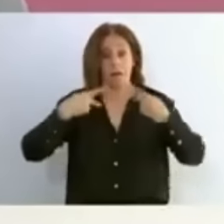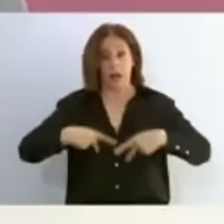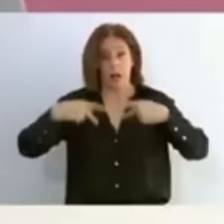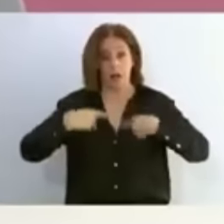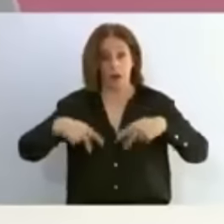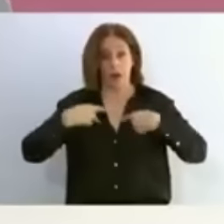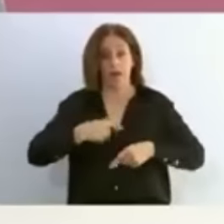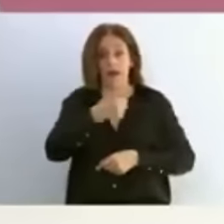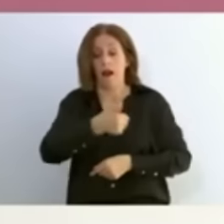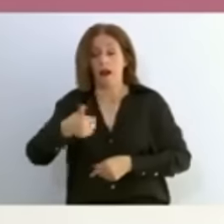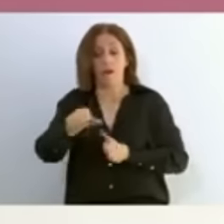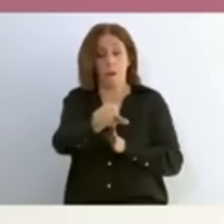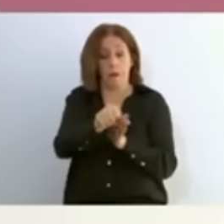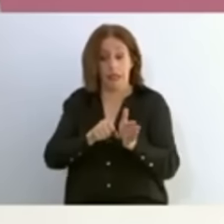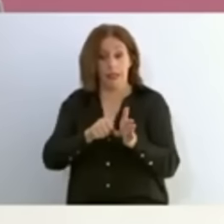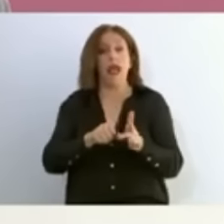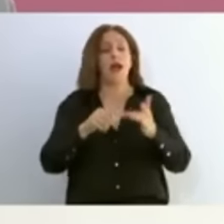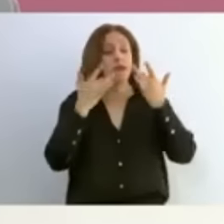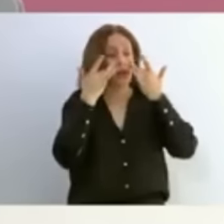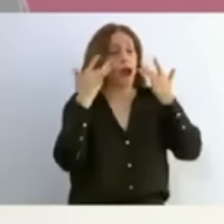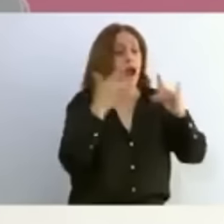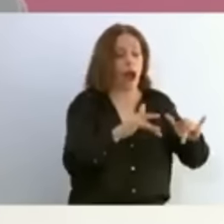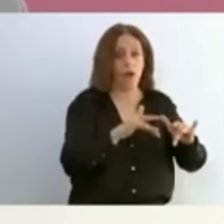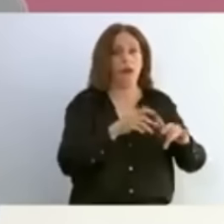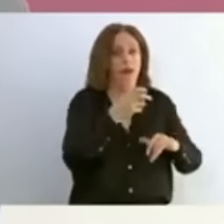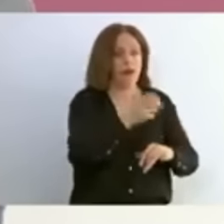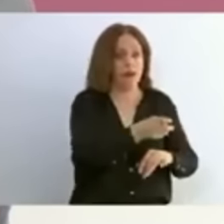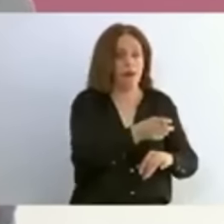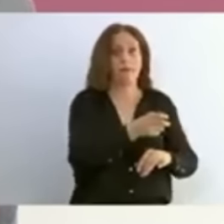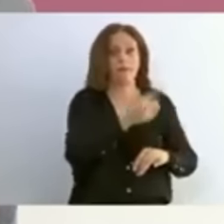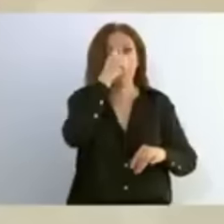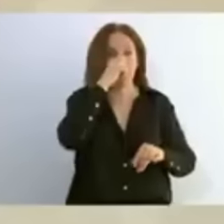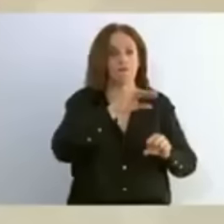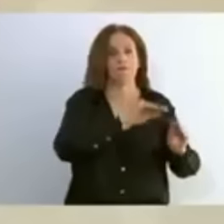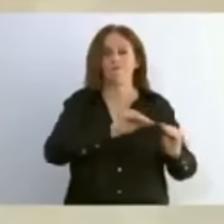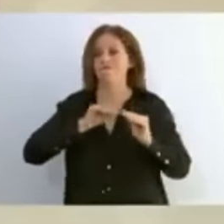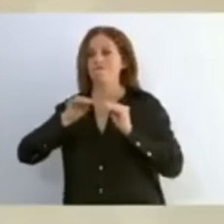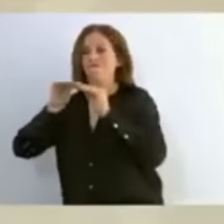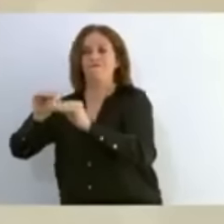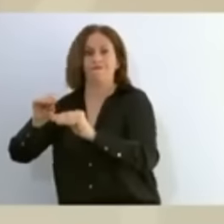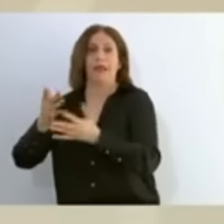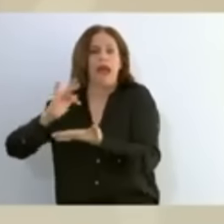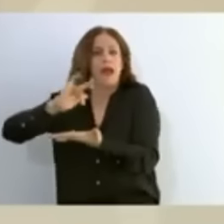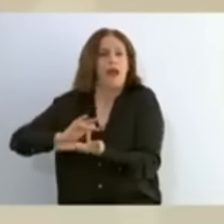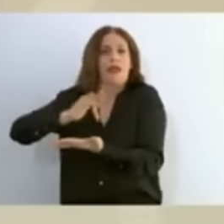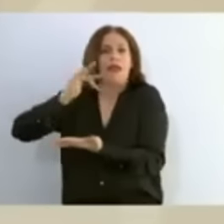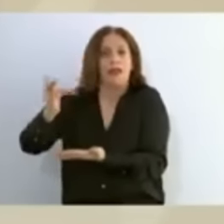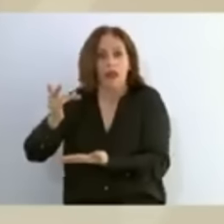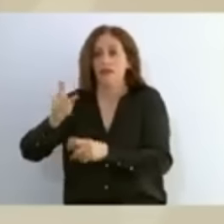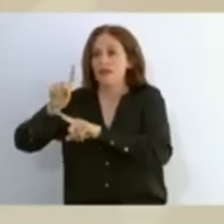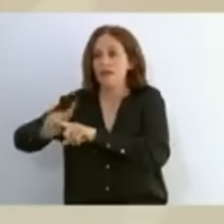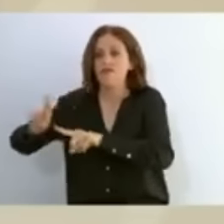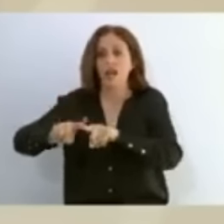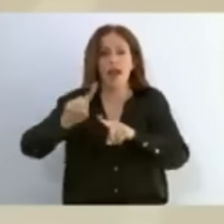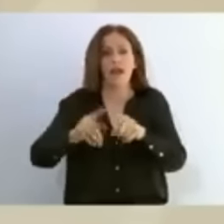mes esta condición durante su gobierno. Esta hazaña ha sido posible gracias a múltiples y diversas acciones